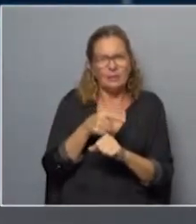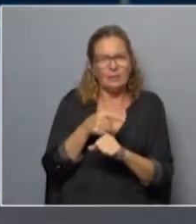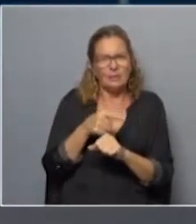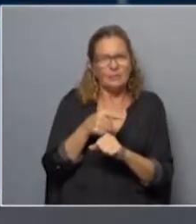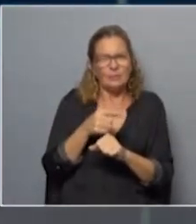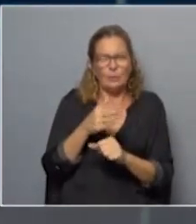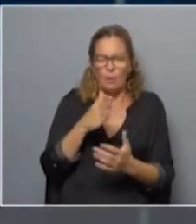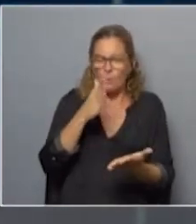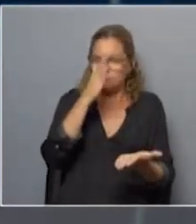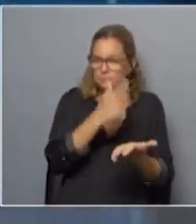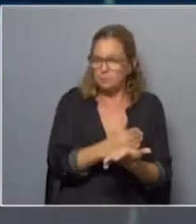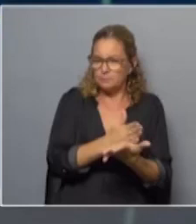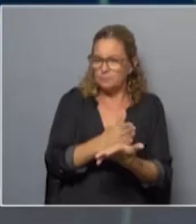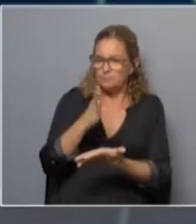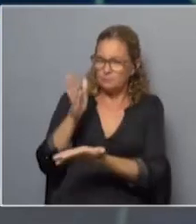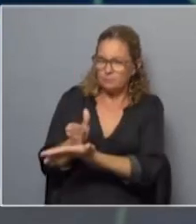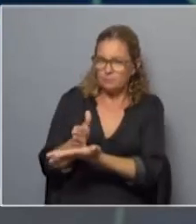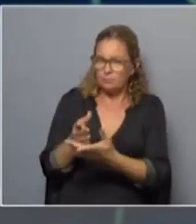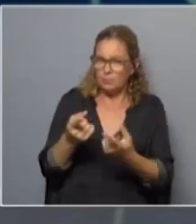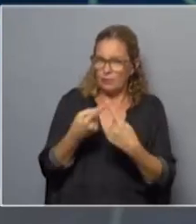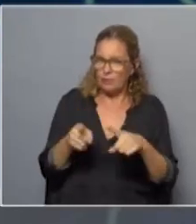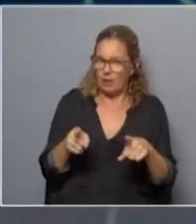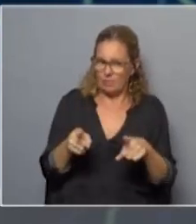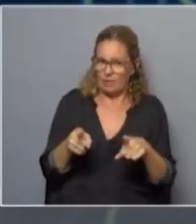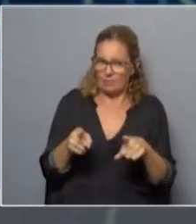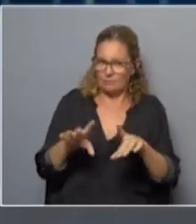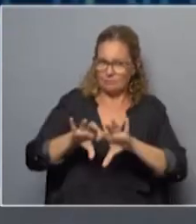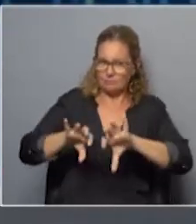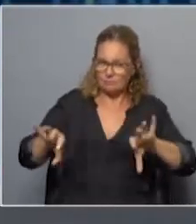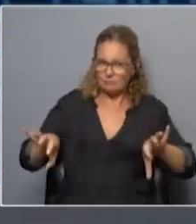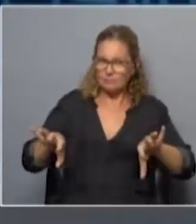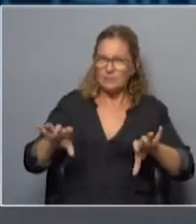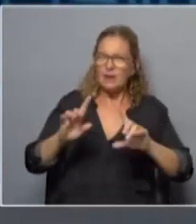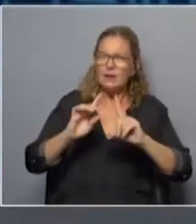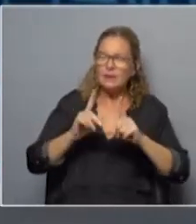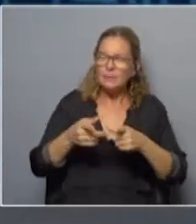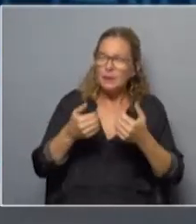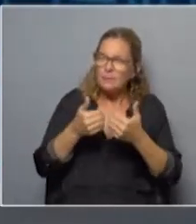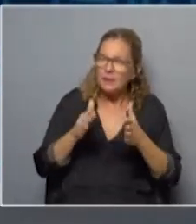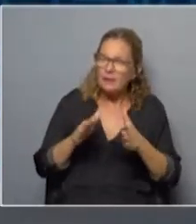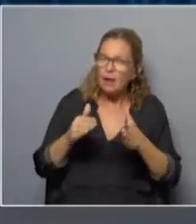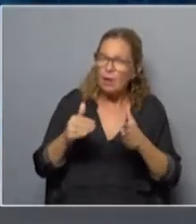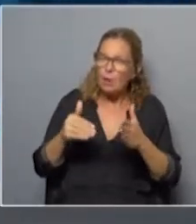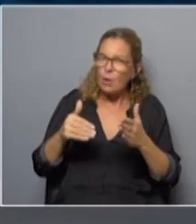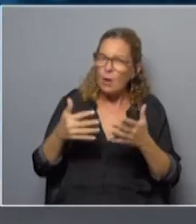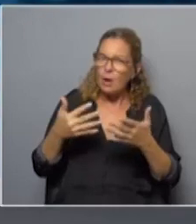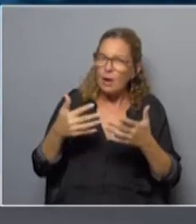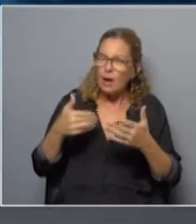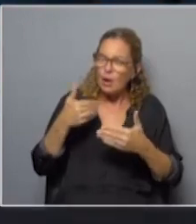es radicalmente más dura que en otras circunstancias y que incluso ha comenzado a incorporar una cosa